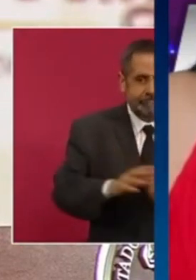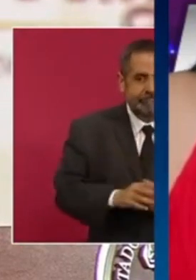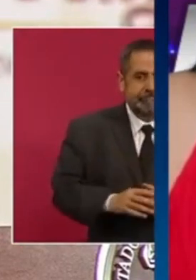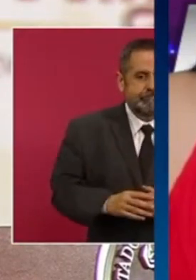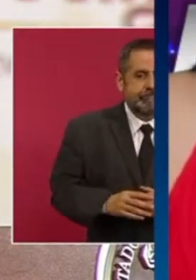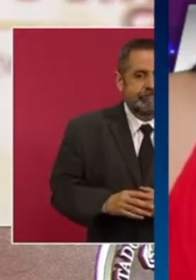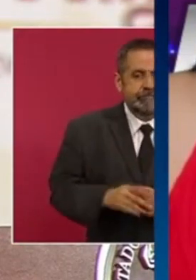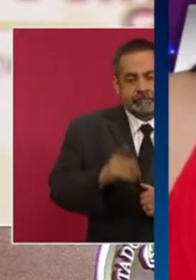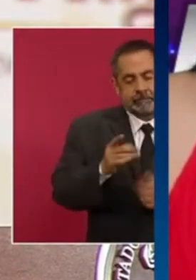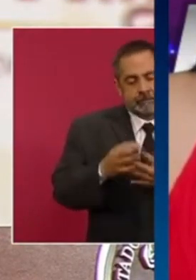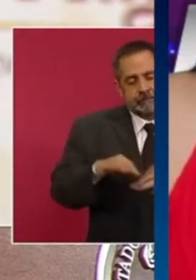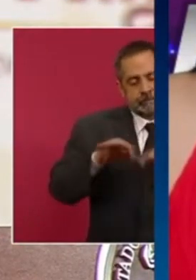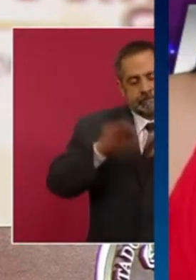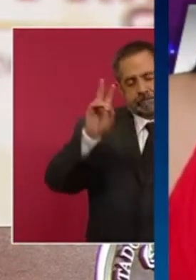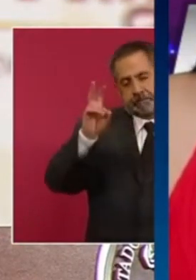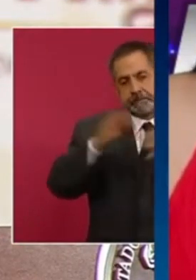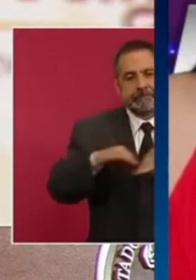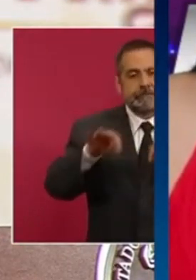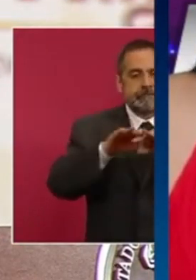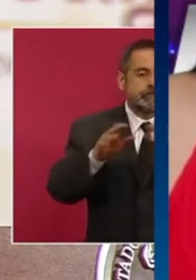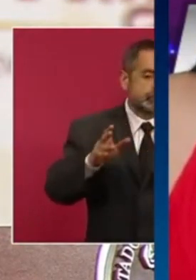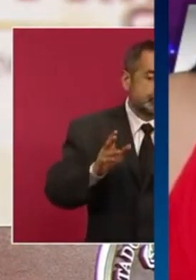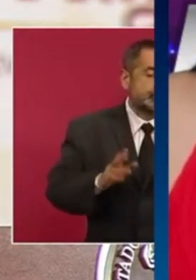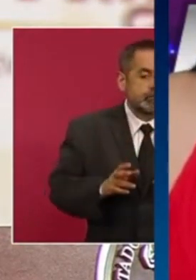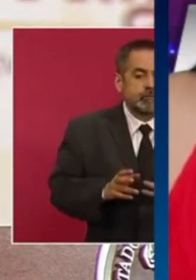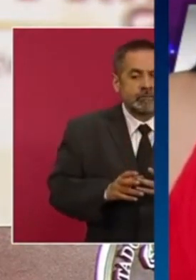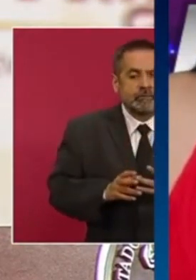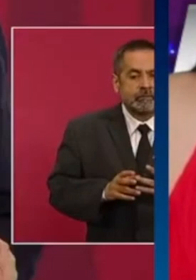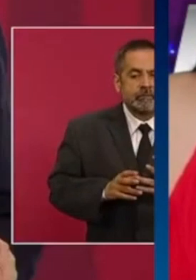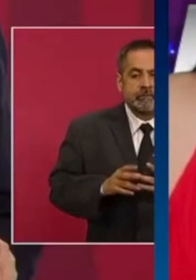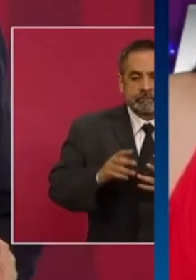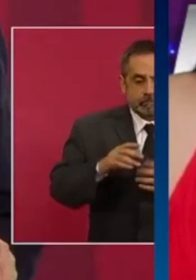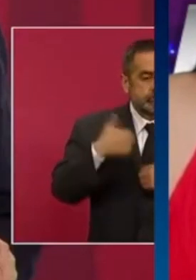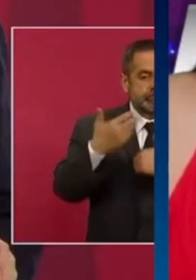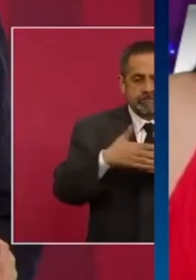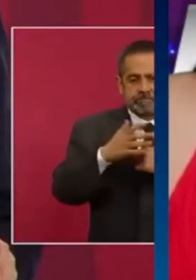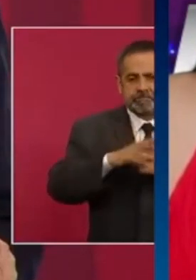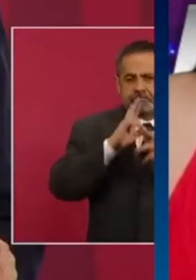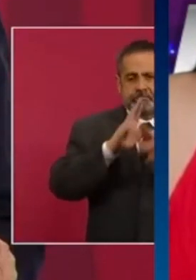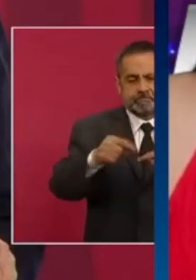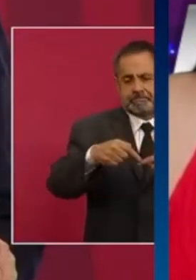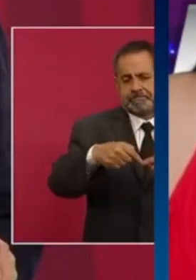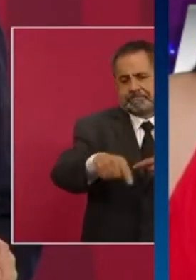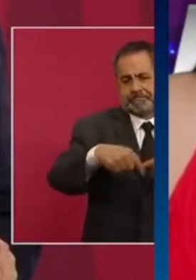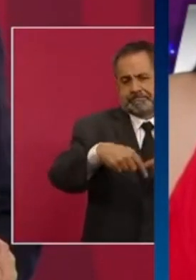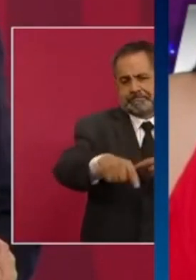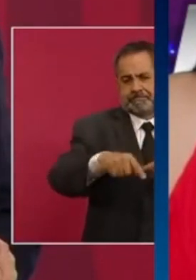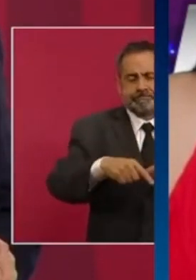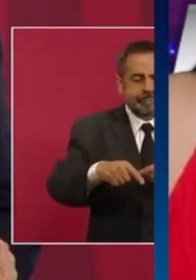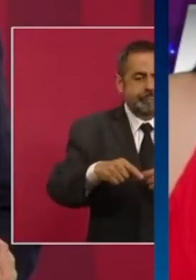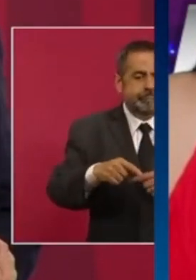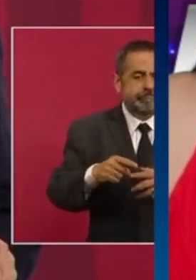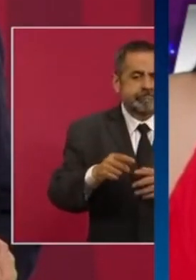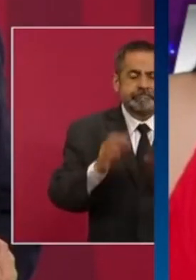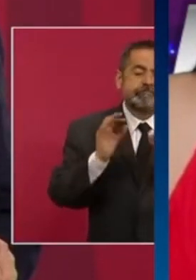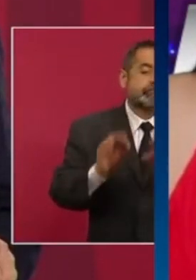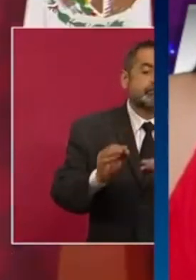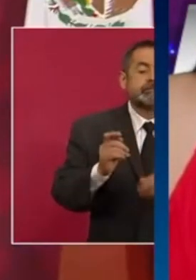importante que va a resolverse en estos días, tanto